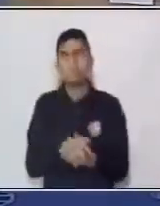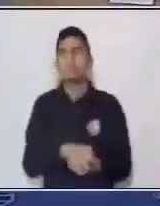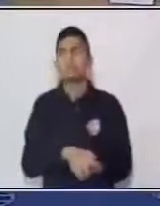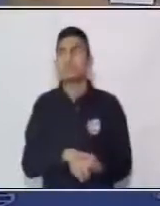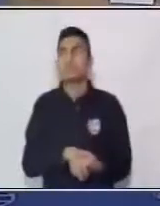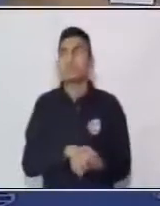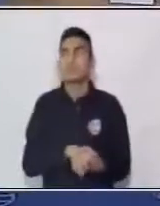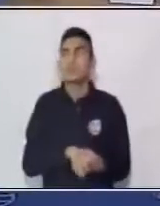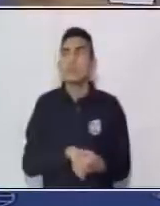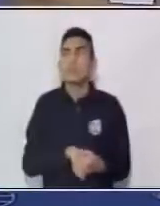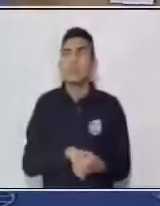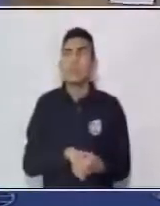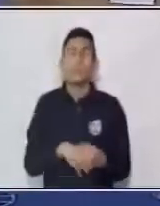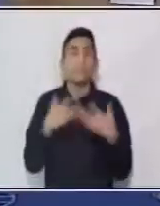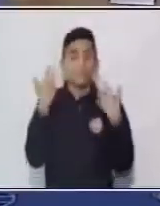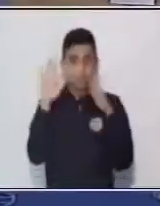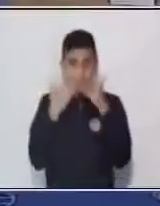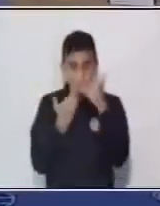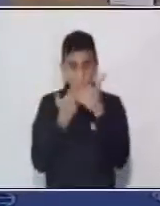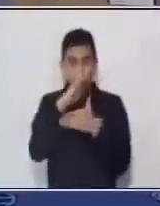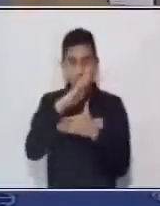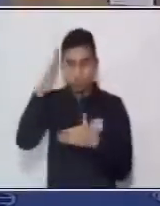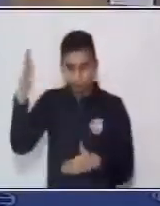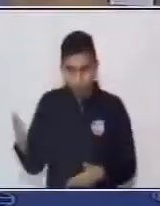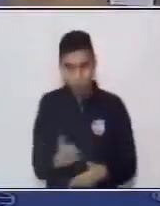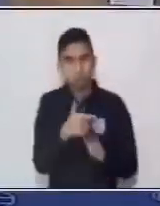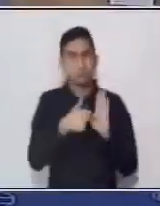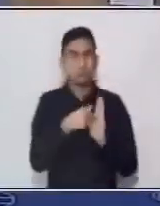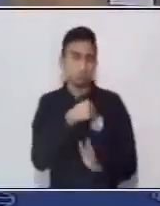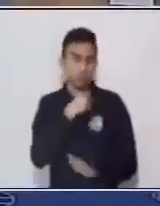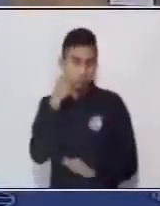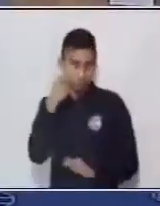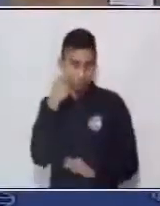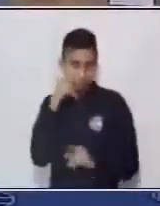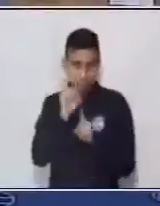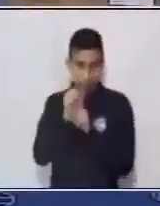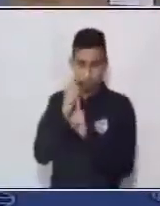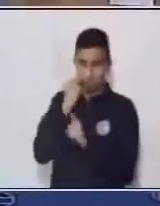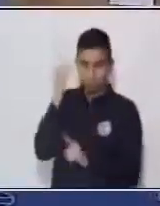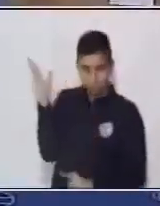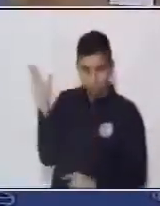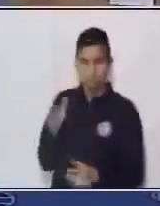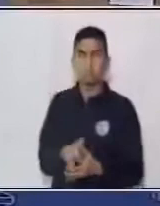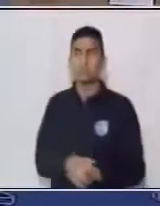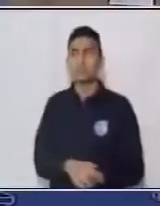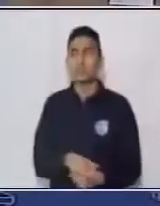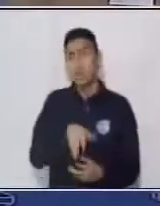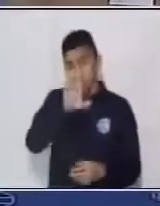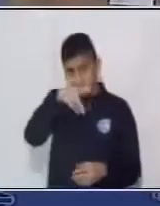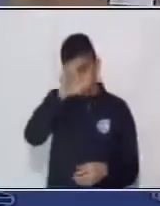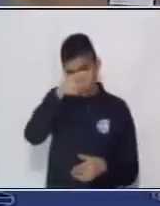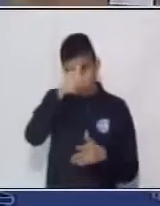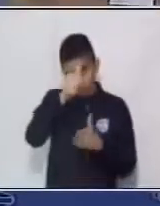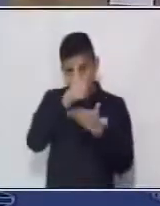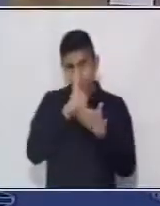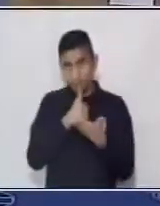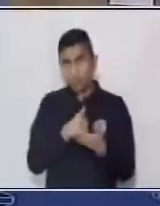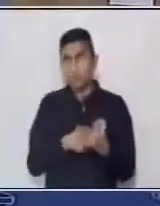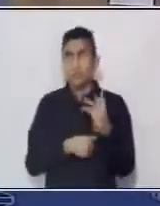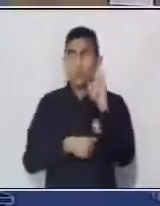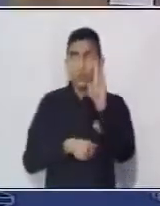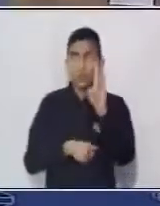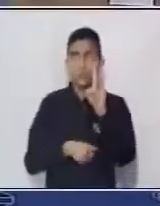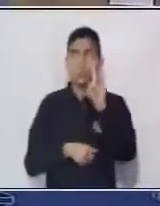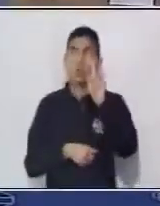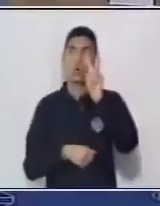Pues los traje de nuevo. Y quiero que los veas acá. Tengo, ayúdame a contar, uno